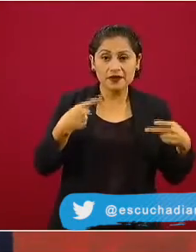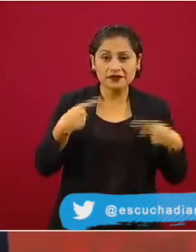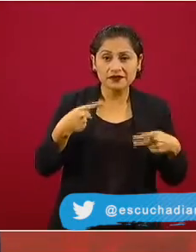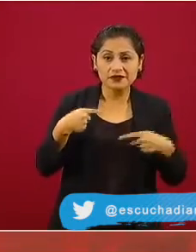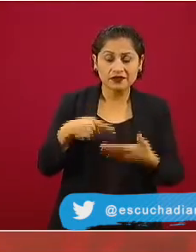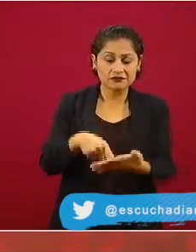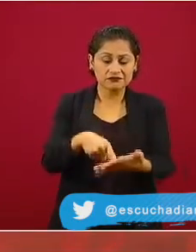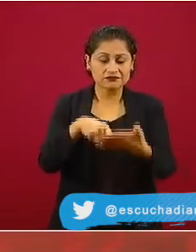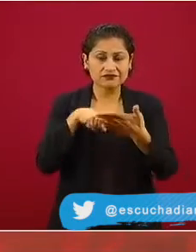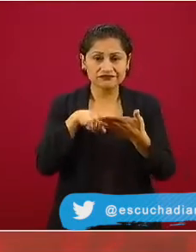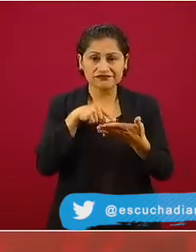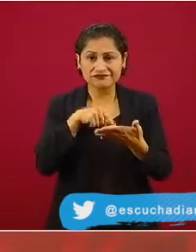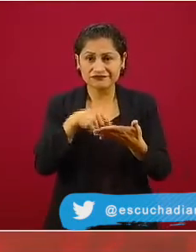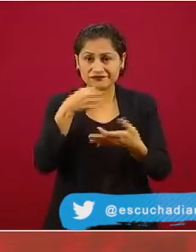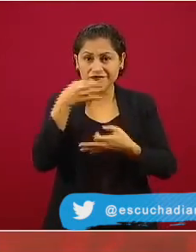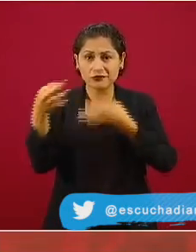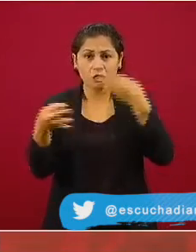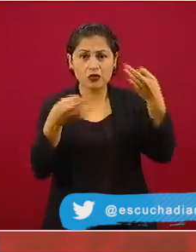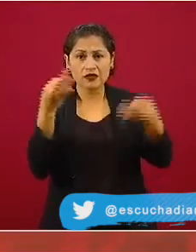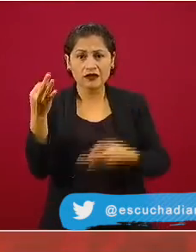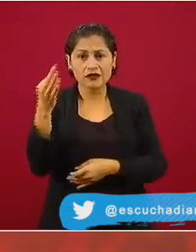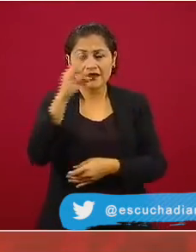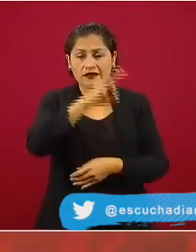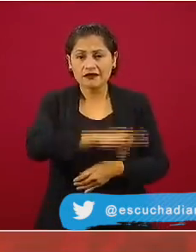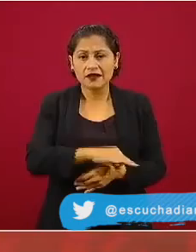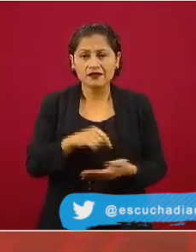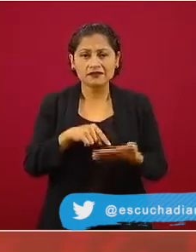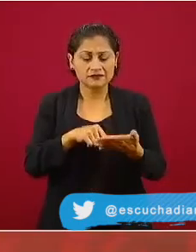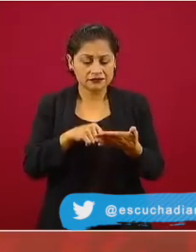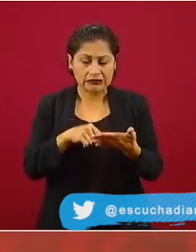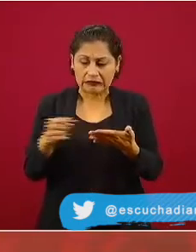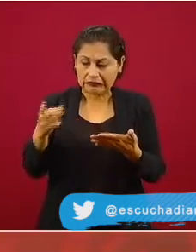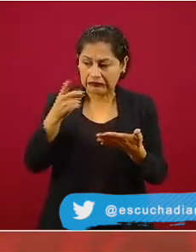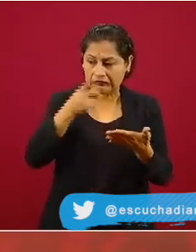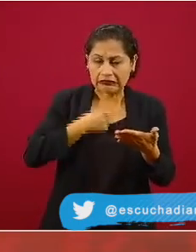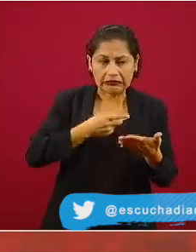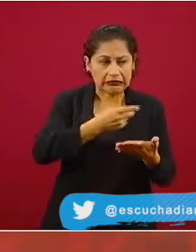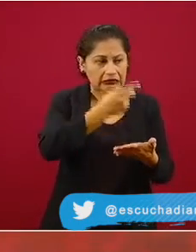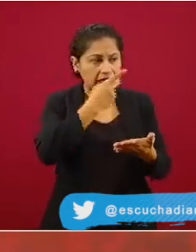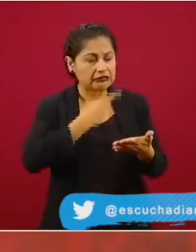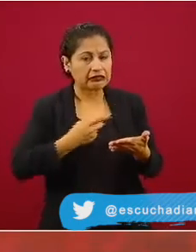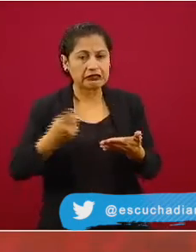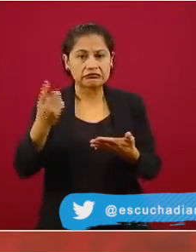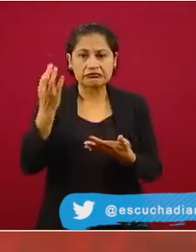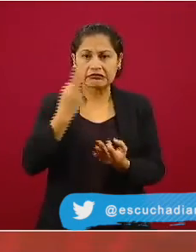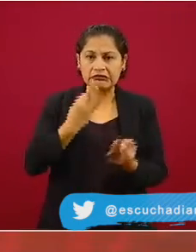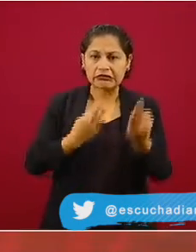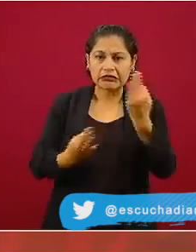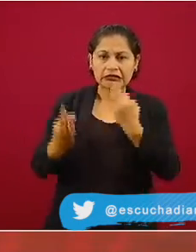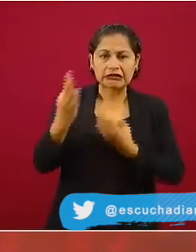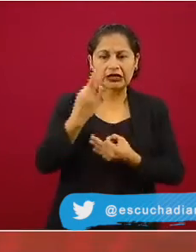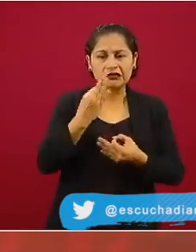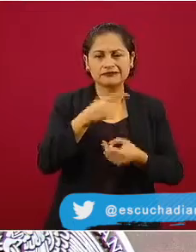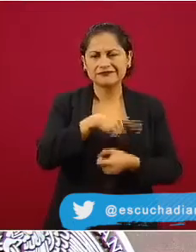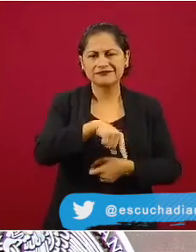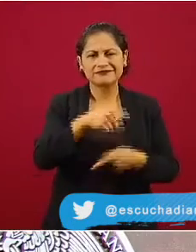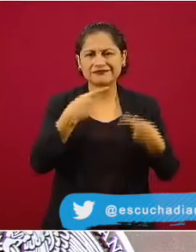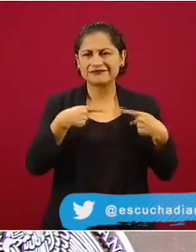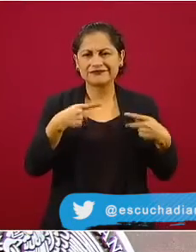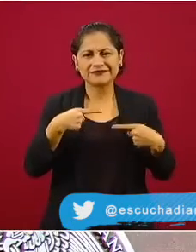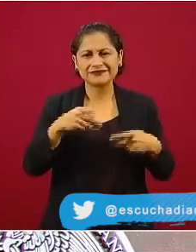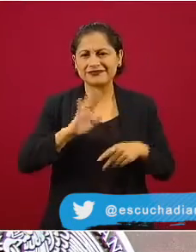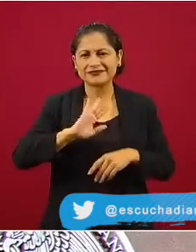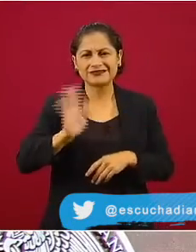todas esas lanzadas, en las